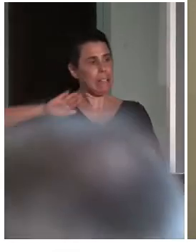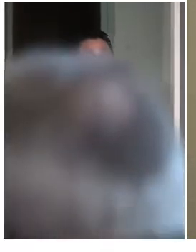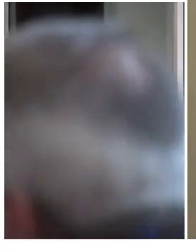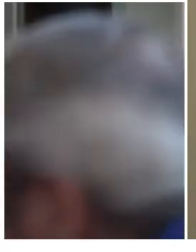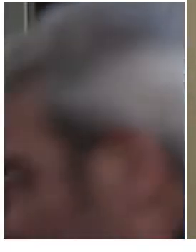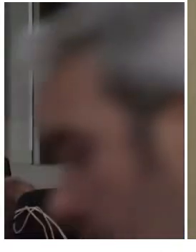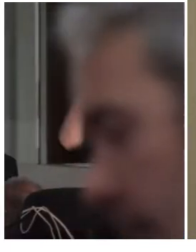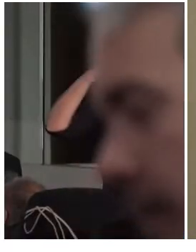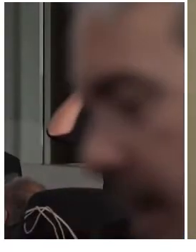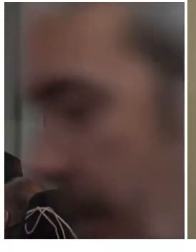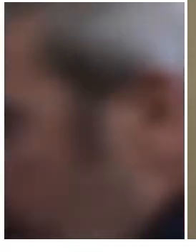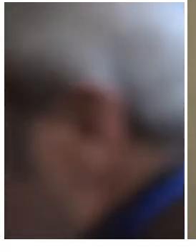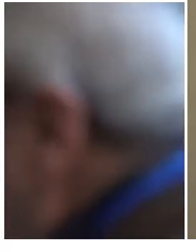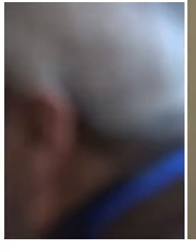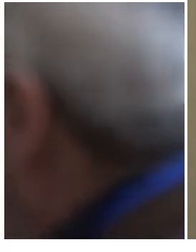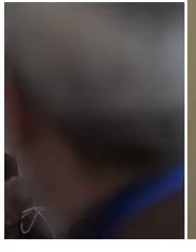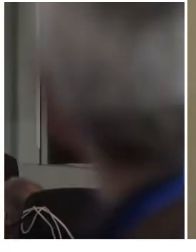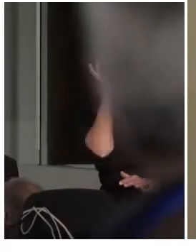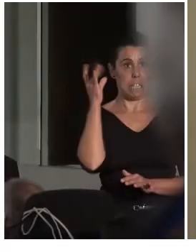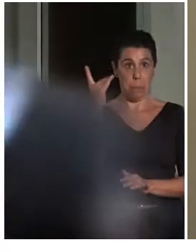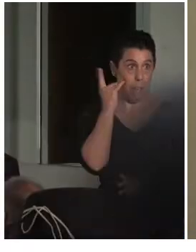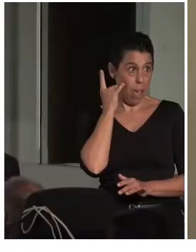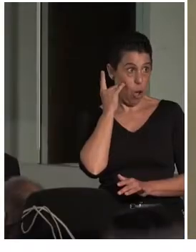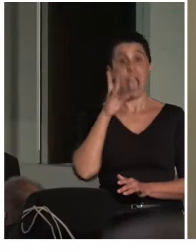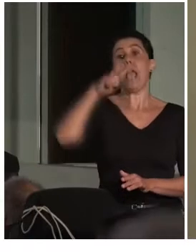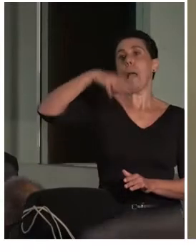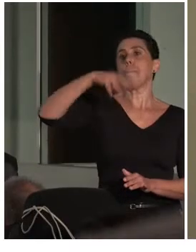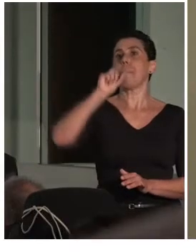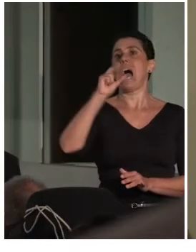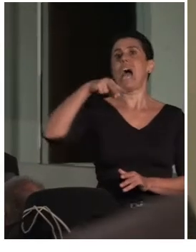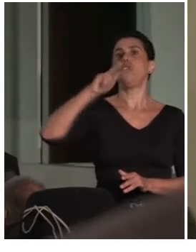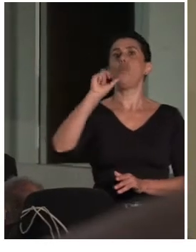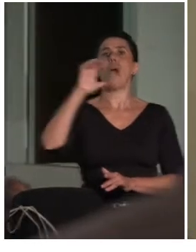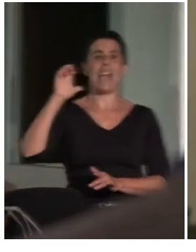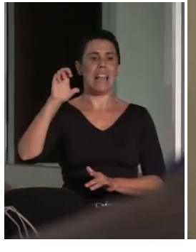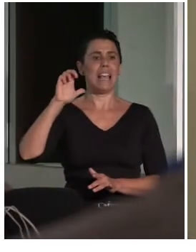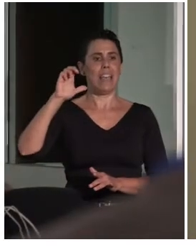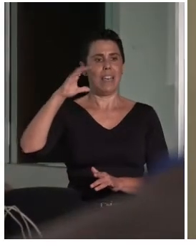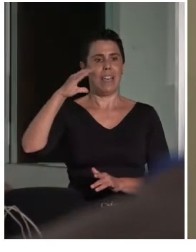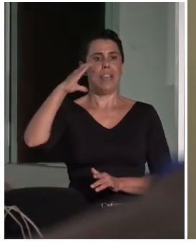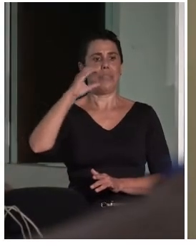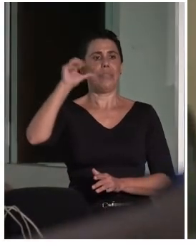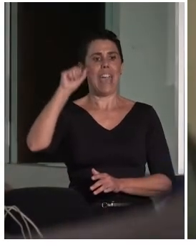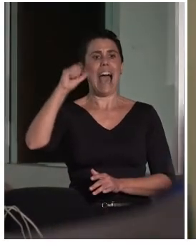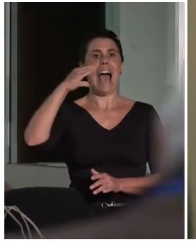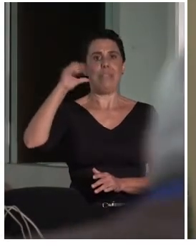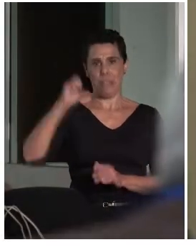COTSA